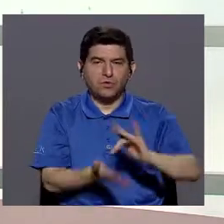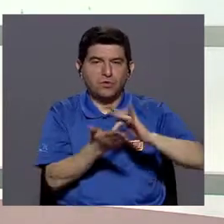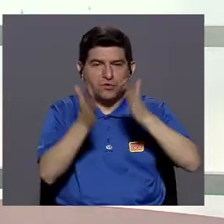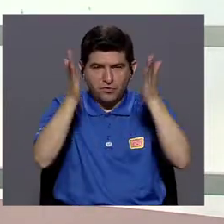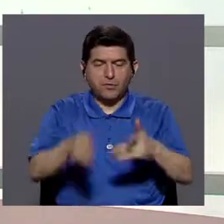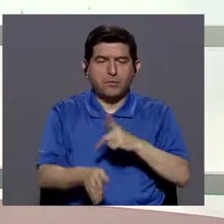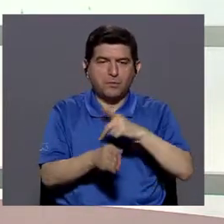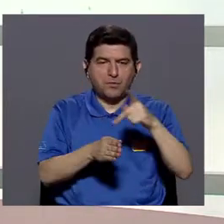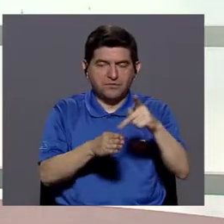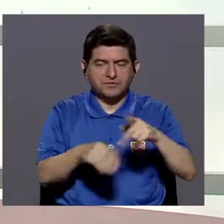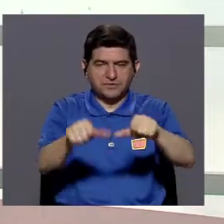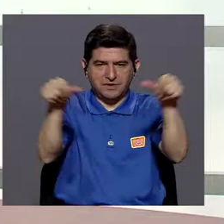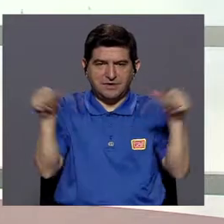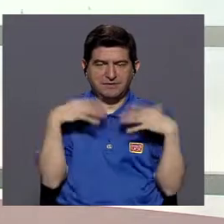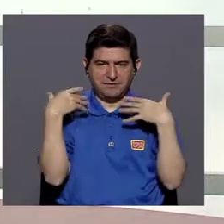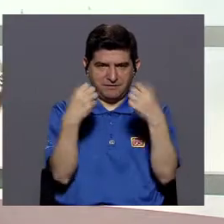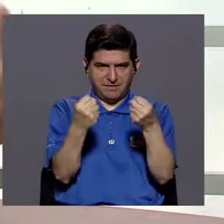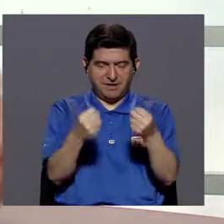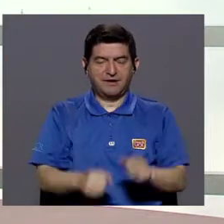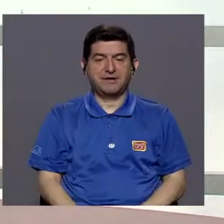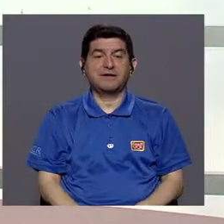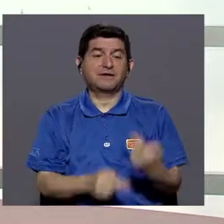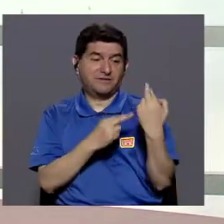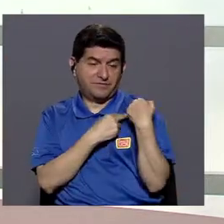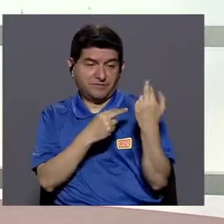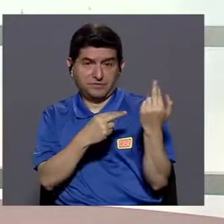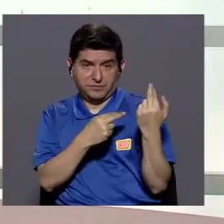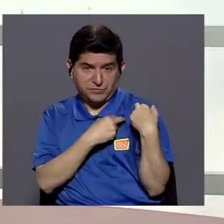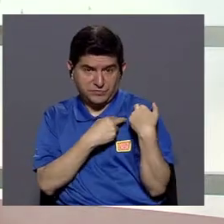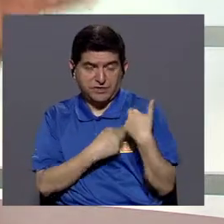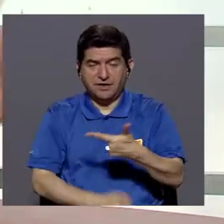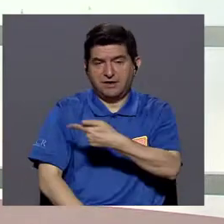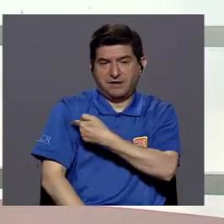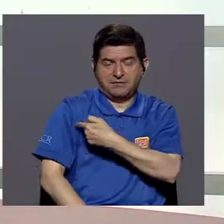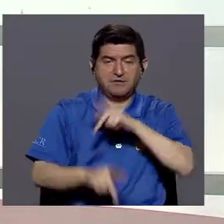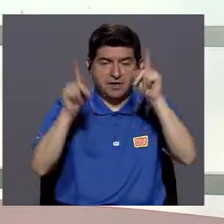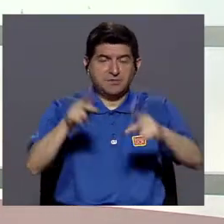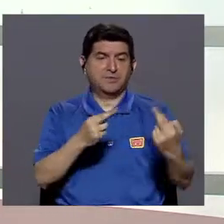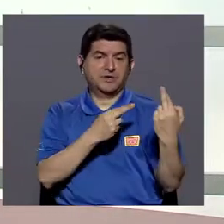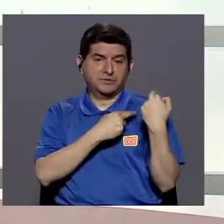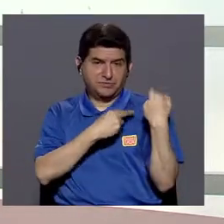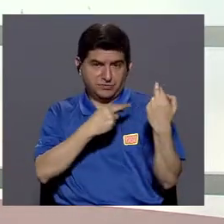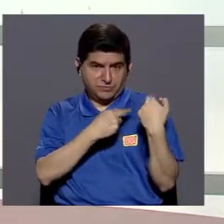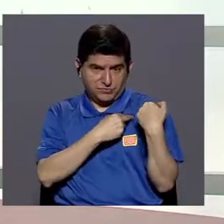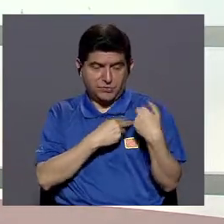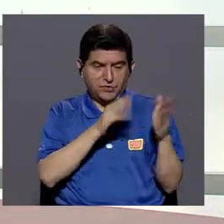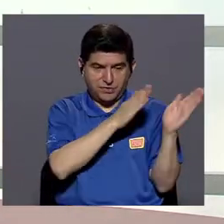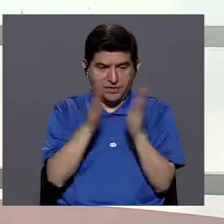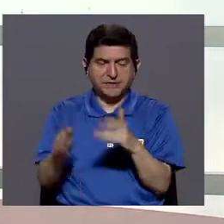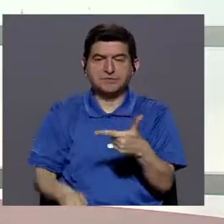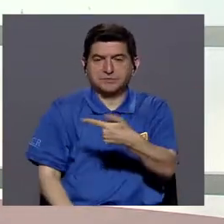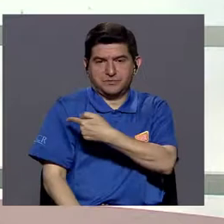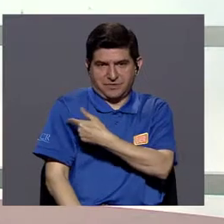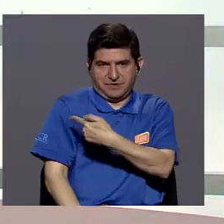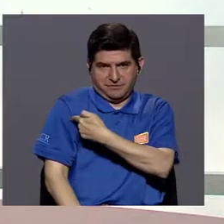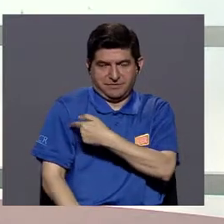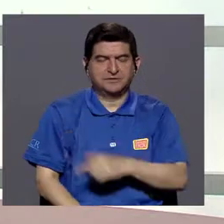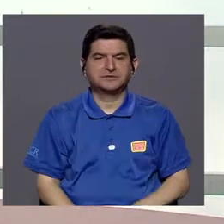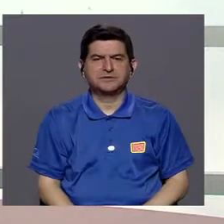¿verdad?, con el profesional de salud que está a cargo de las vacunaciones, la gente que está encargada de los planes de vacunación y todo,